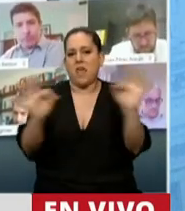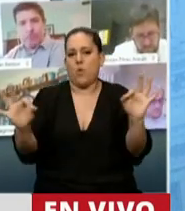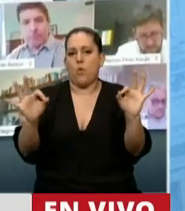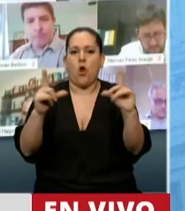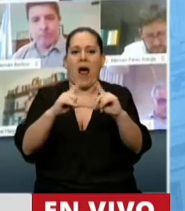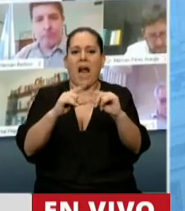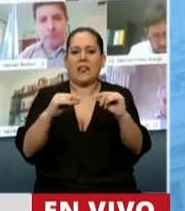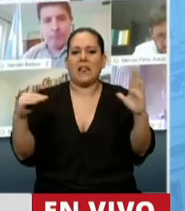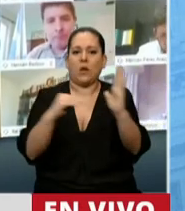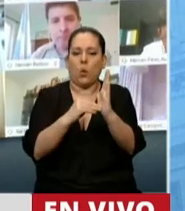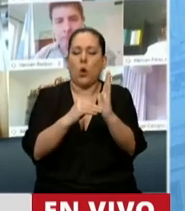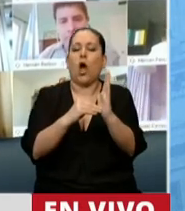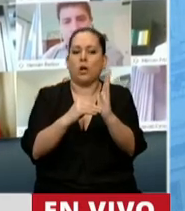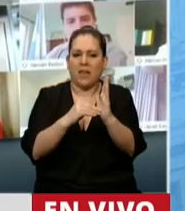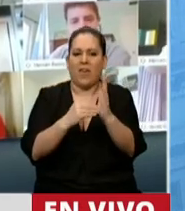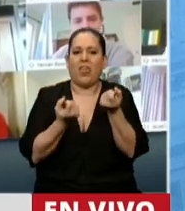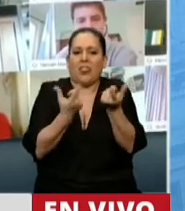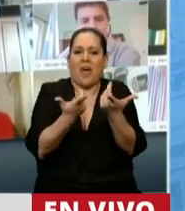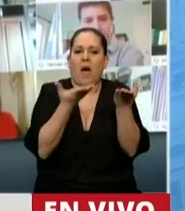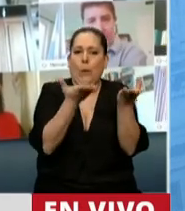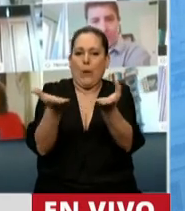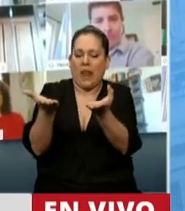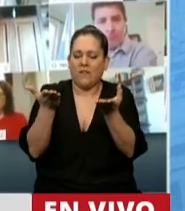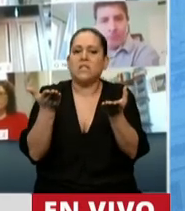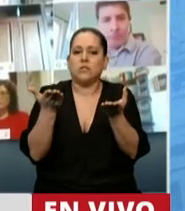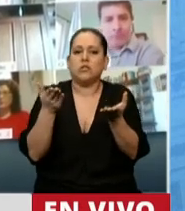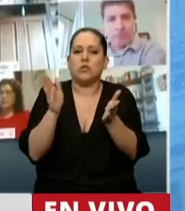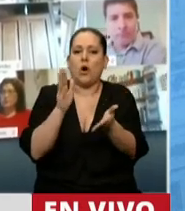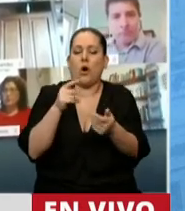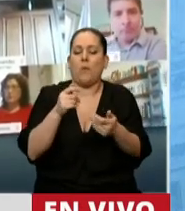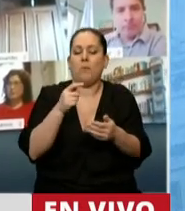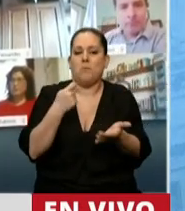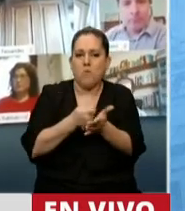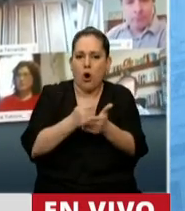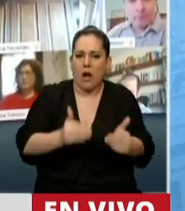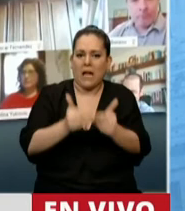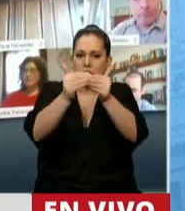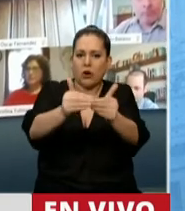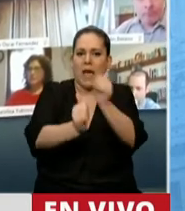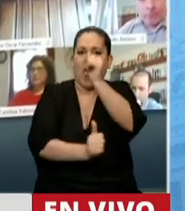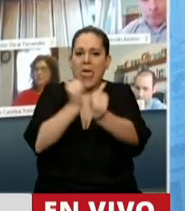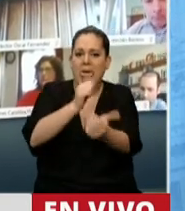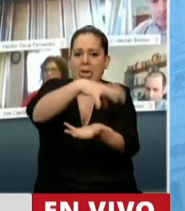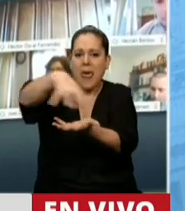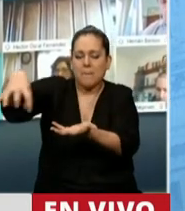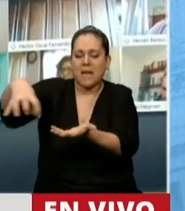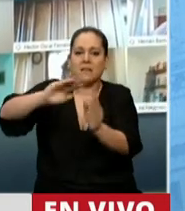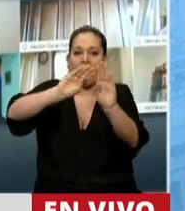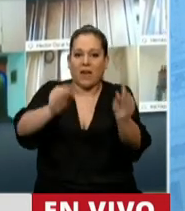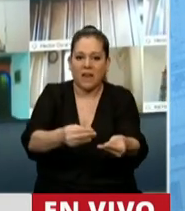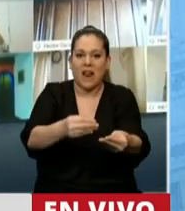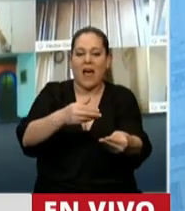prevea darle beneficios de la moratoria a las empresas quebradas sin continuidad de actividades.